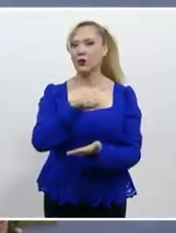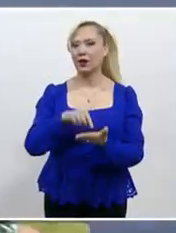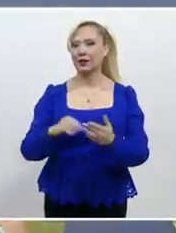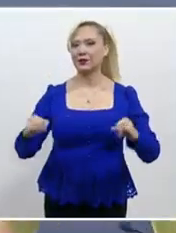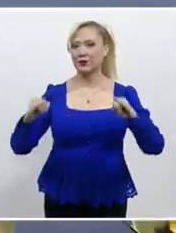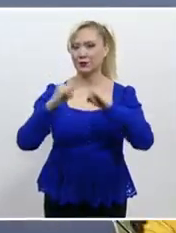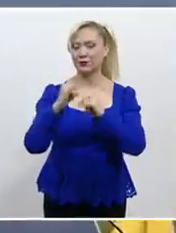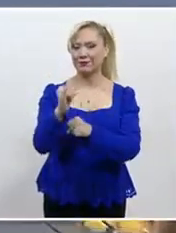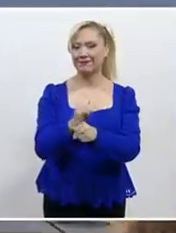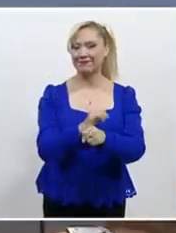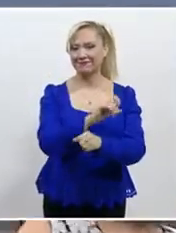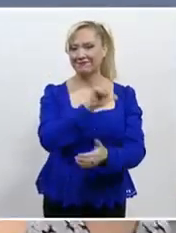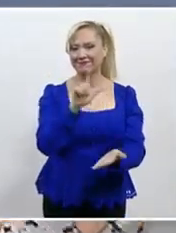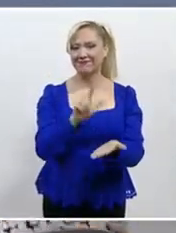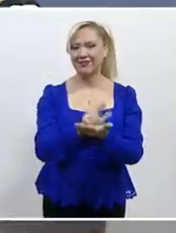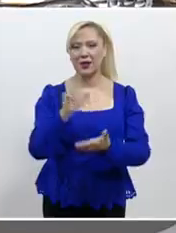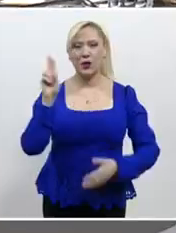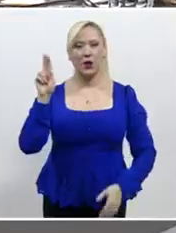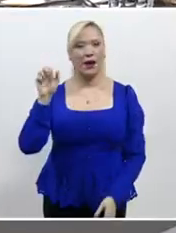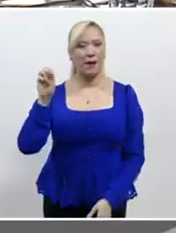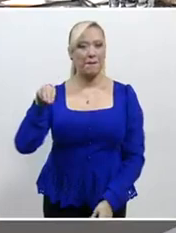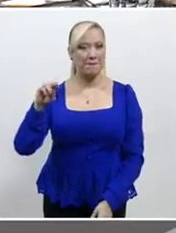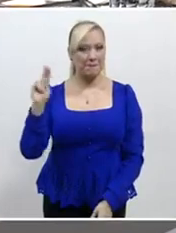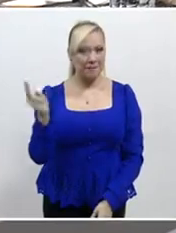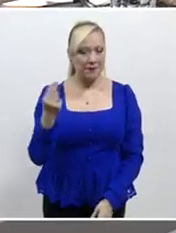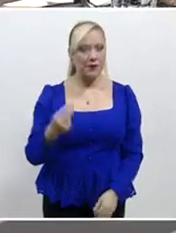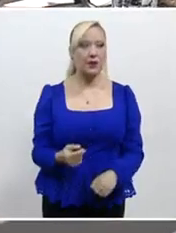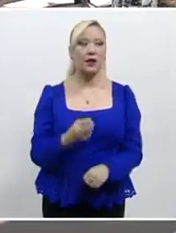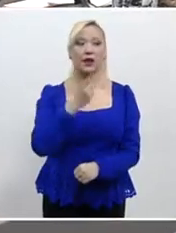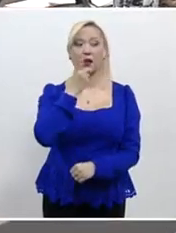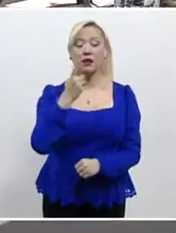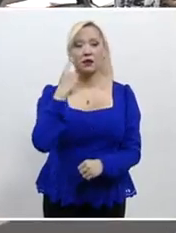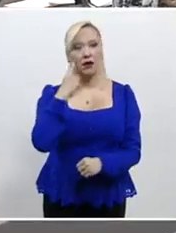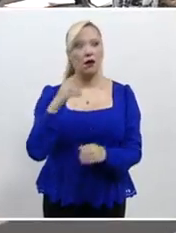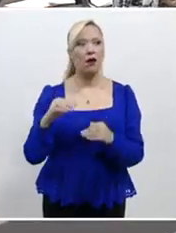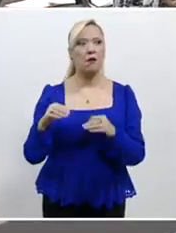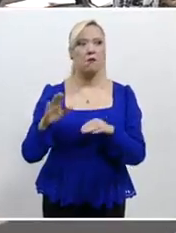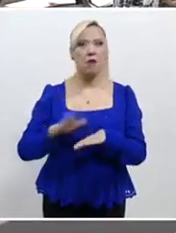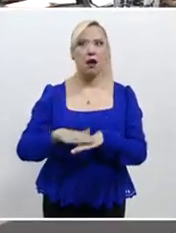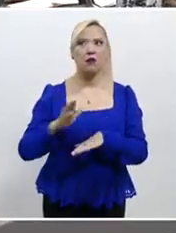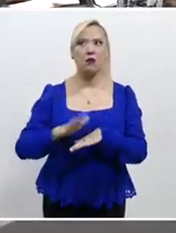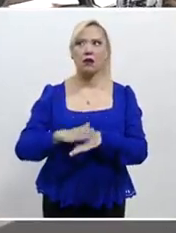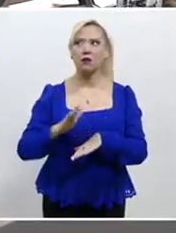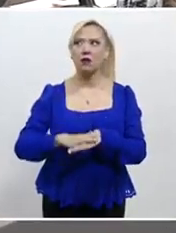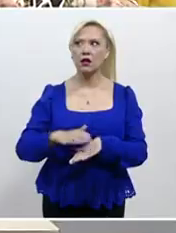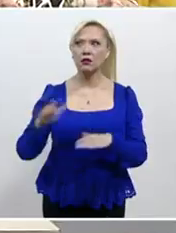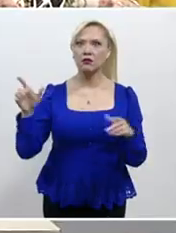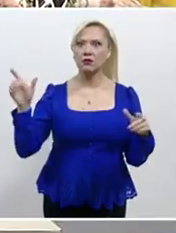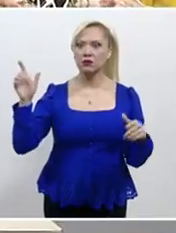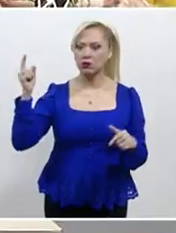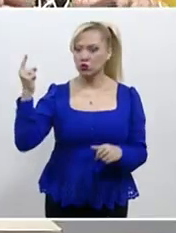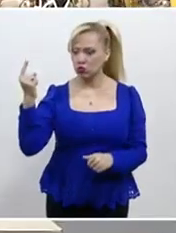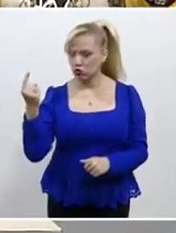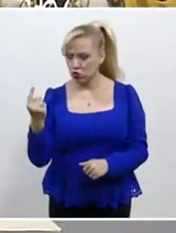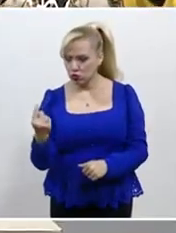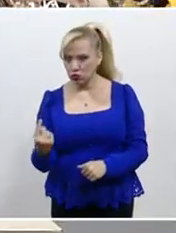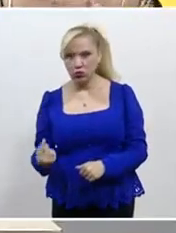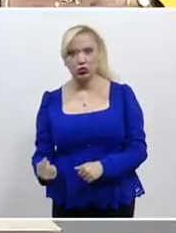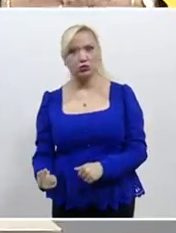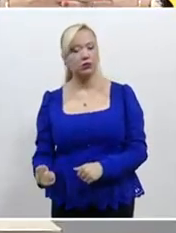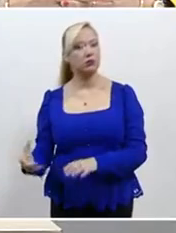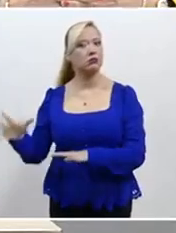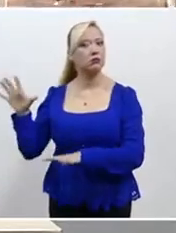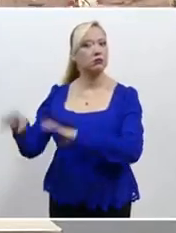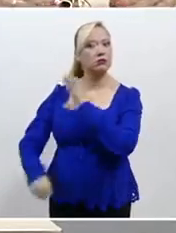Instituto de Investigaciones Jurídicas de la UNAM. Destacaron que cada vez más se reduce la edad de los menores que son obligados a relacionarse